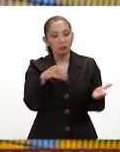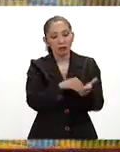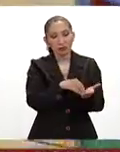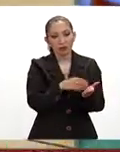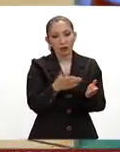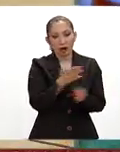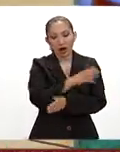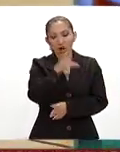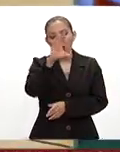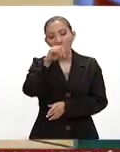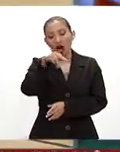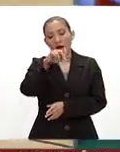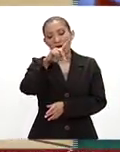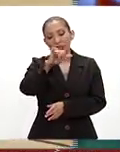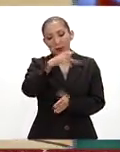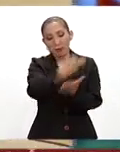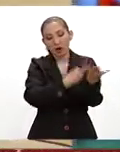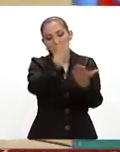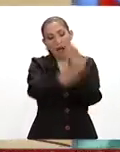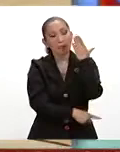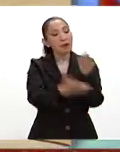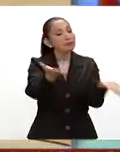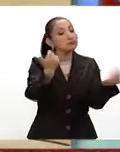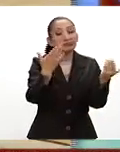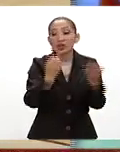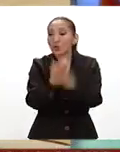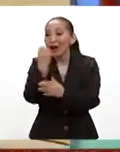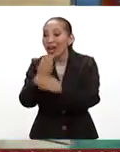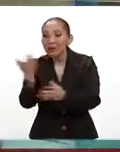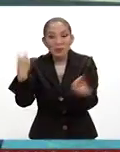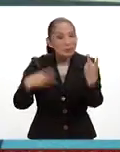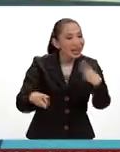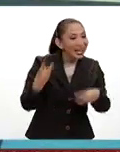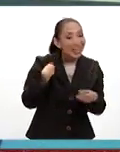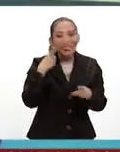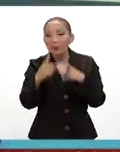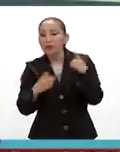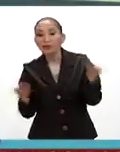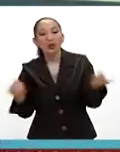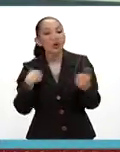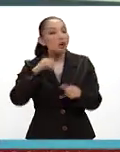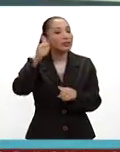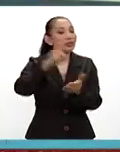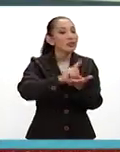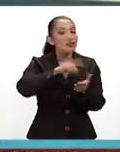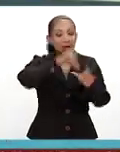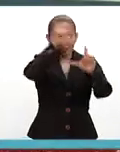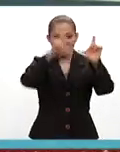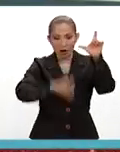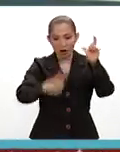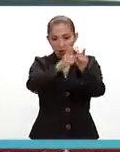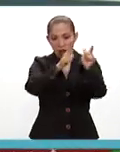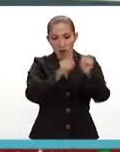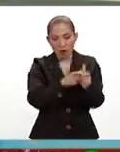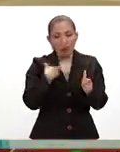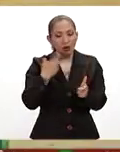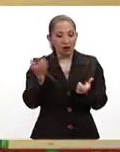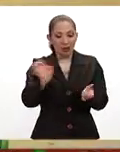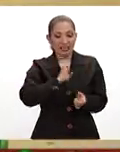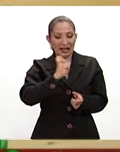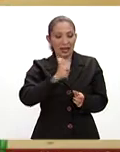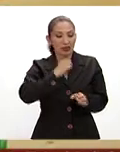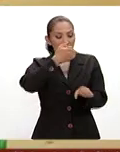parte de la CONAVE este programa de talentos deportivos, donde ahora se está trabajando a nivel nacional con un grupo de entrenadores